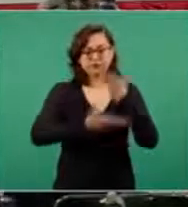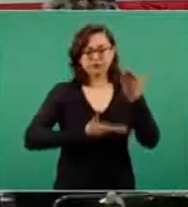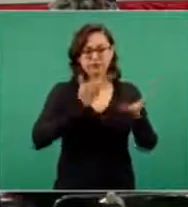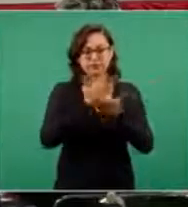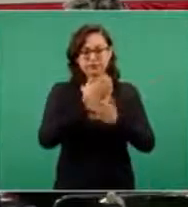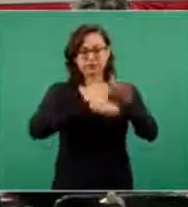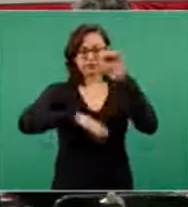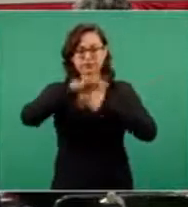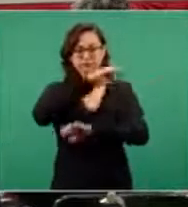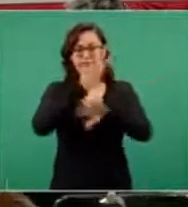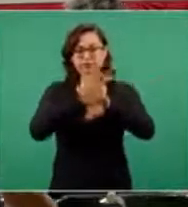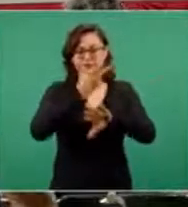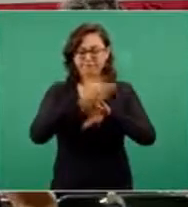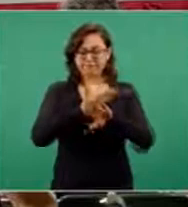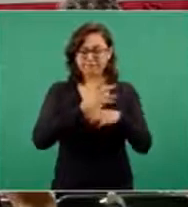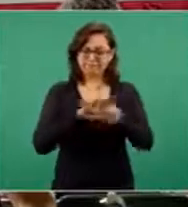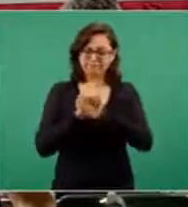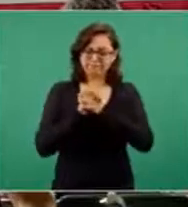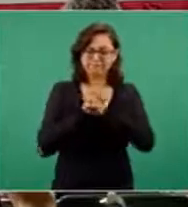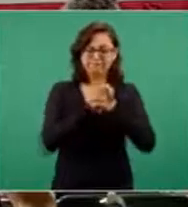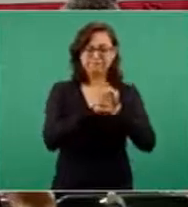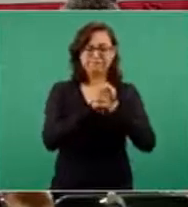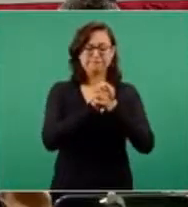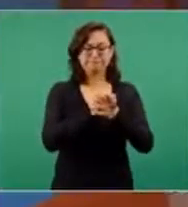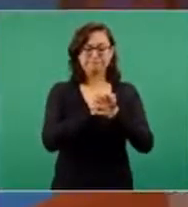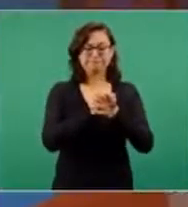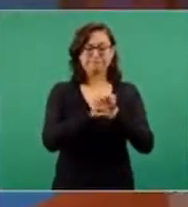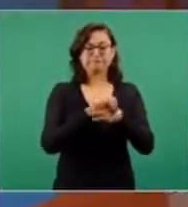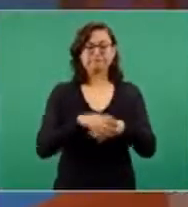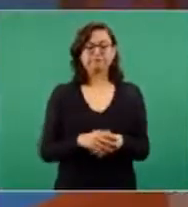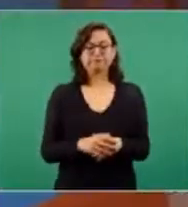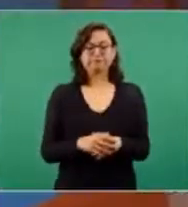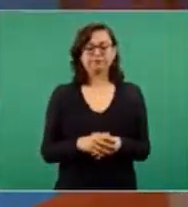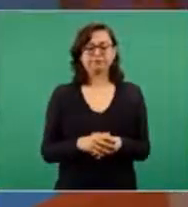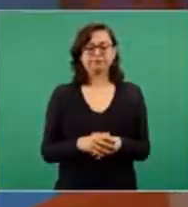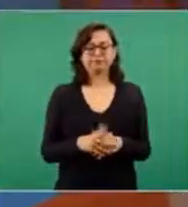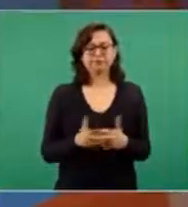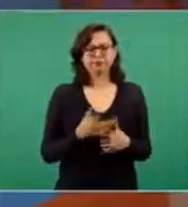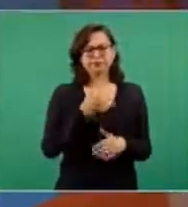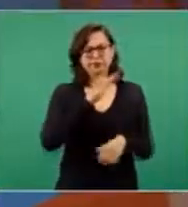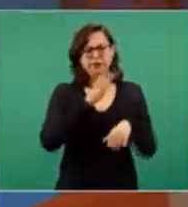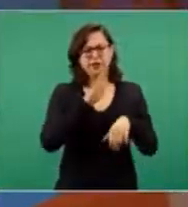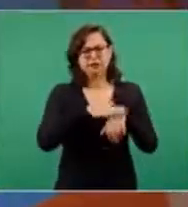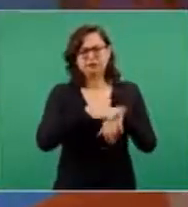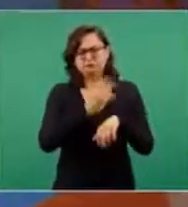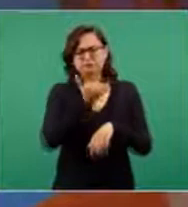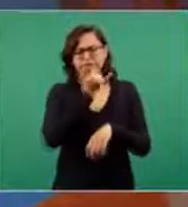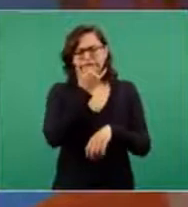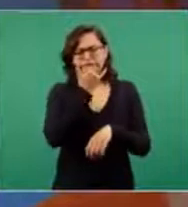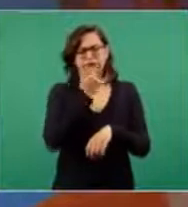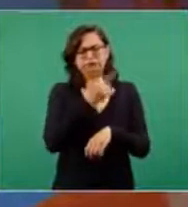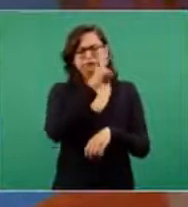Estados Unidos de América en México y hace referencia al financiamiento del gobierno de Estados Unidos